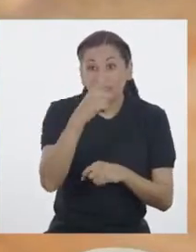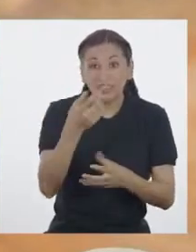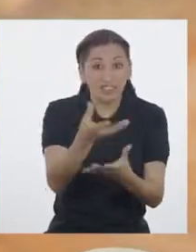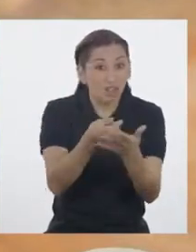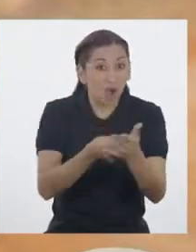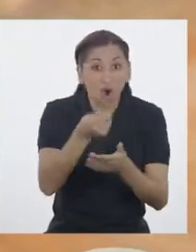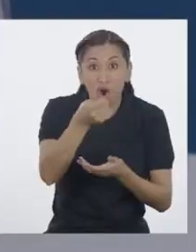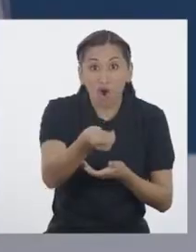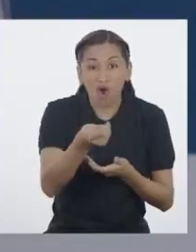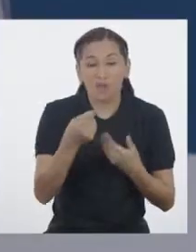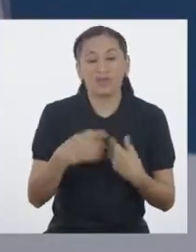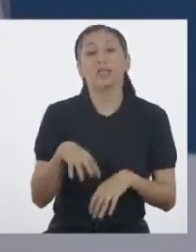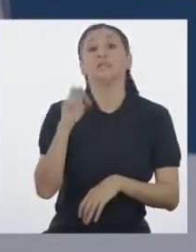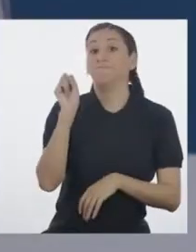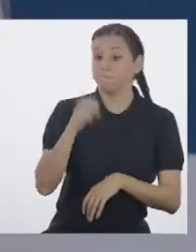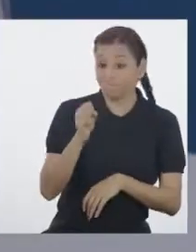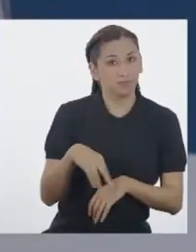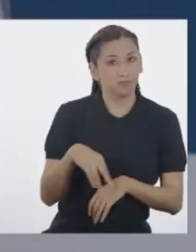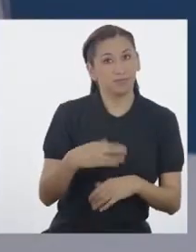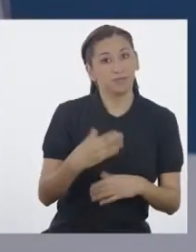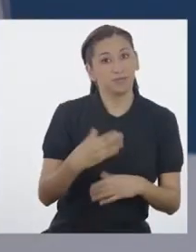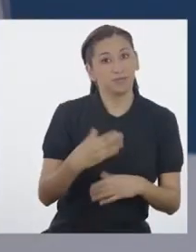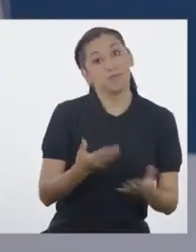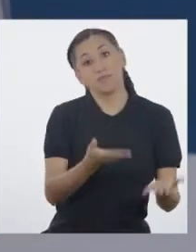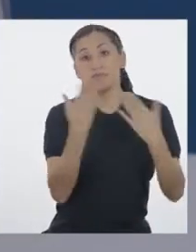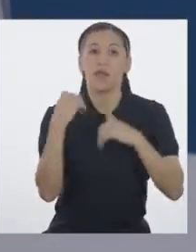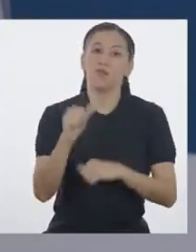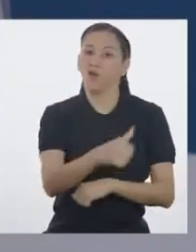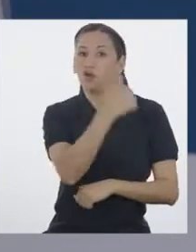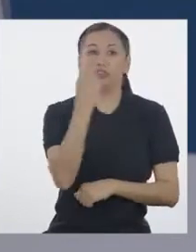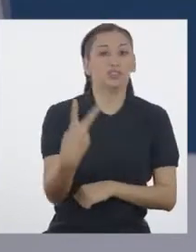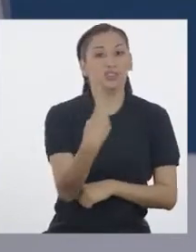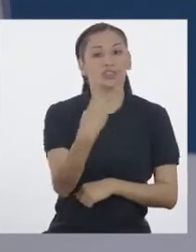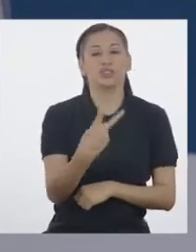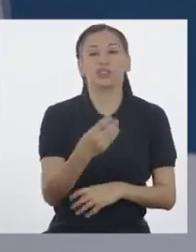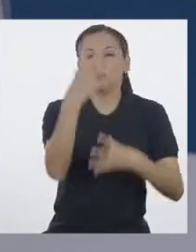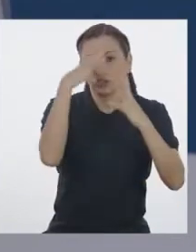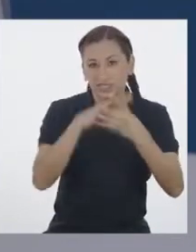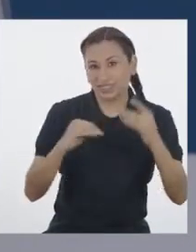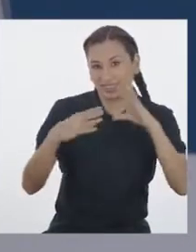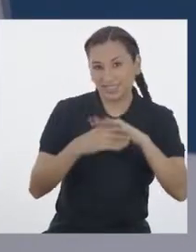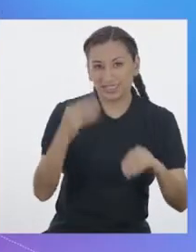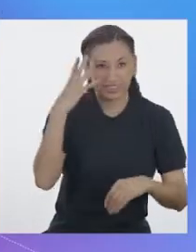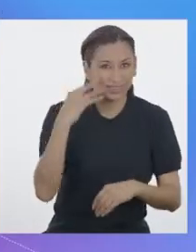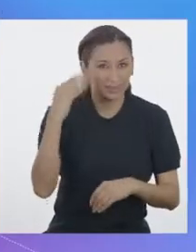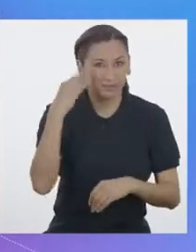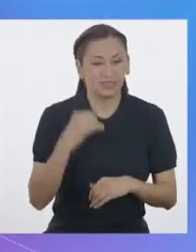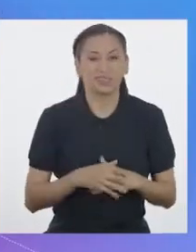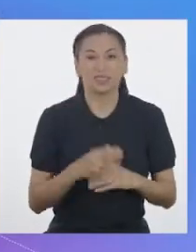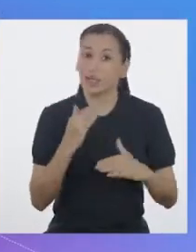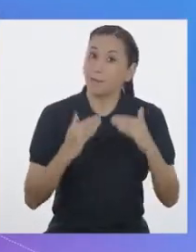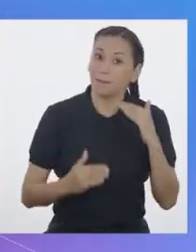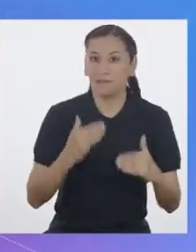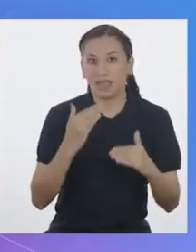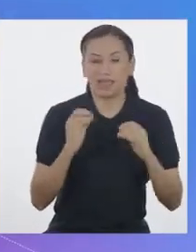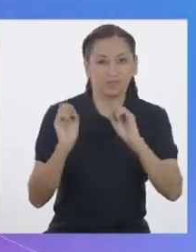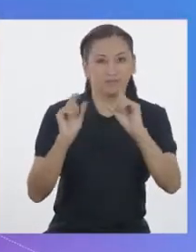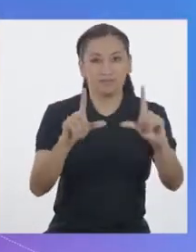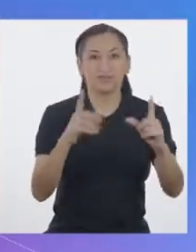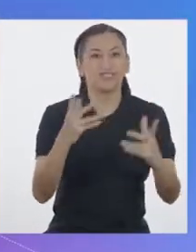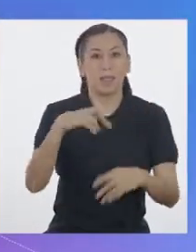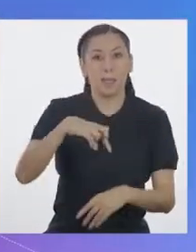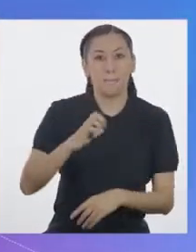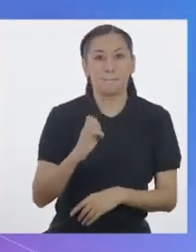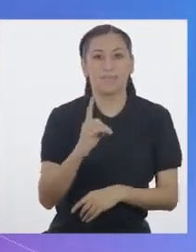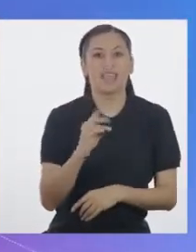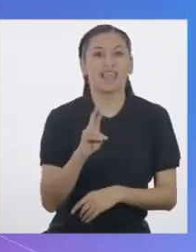¡Así es! Vayamos con el siguiente testimonio, Maca Ahora escucharemos a